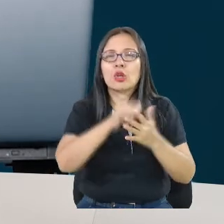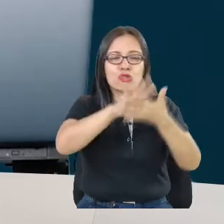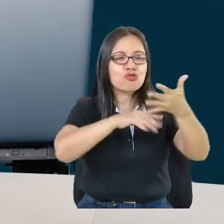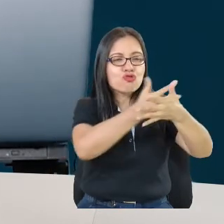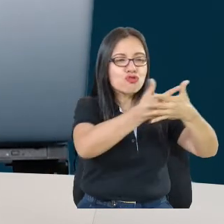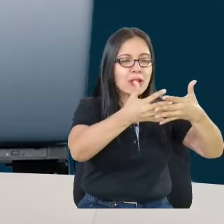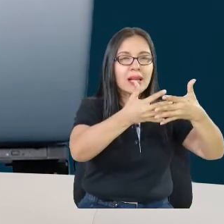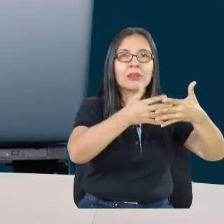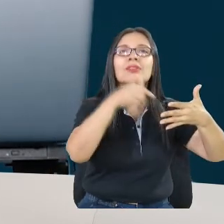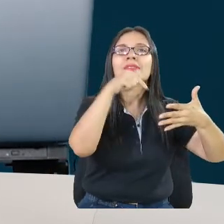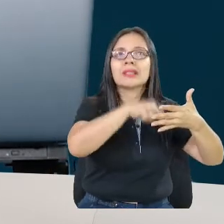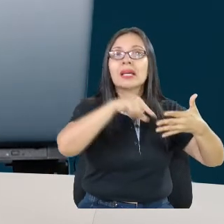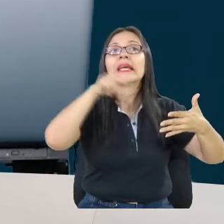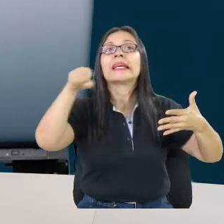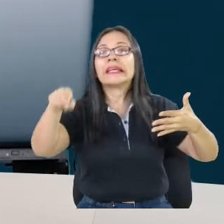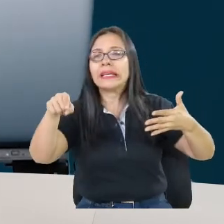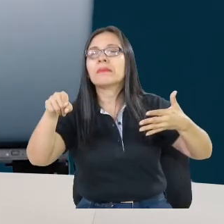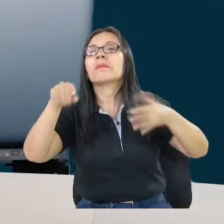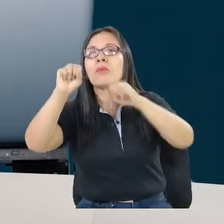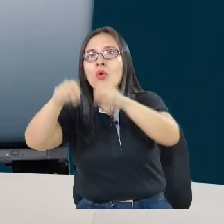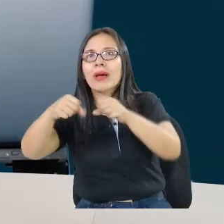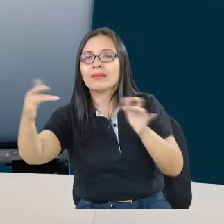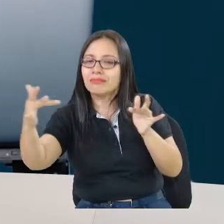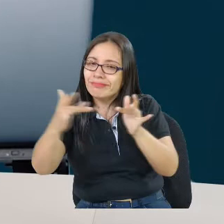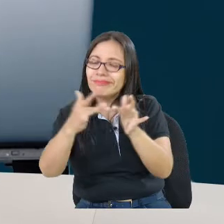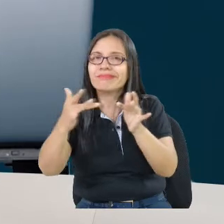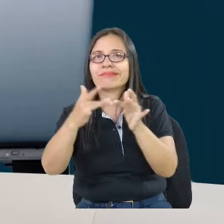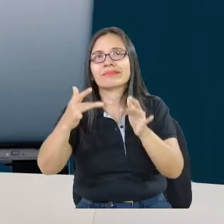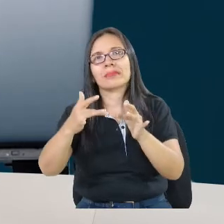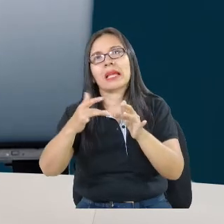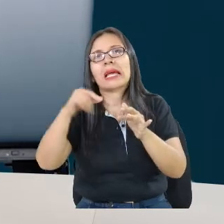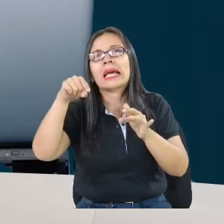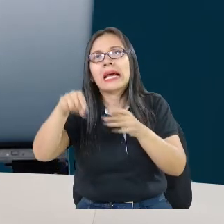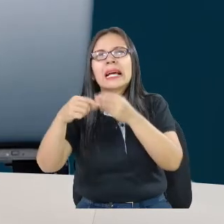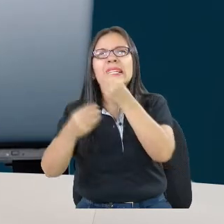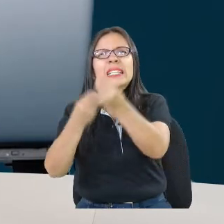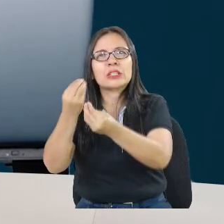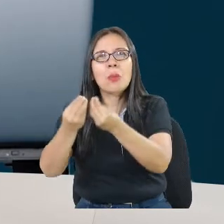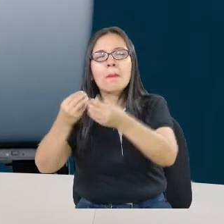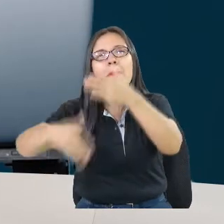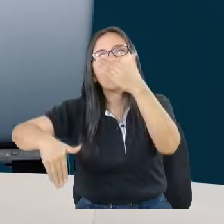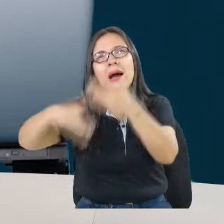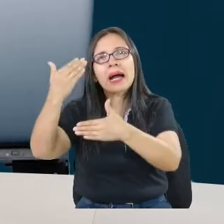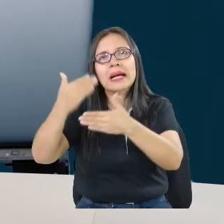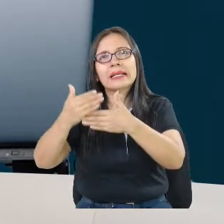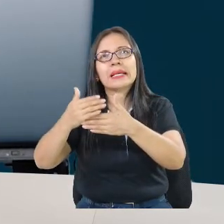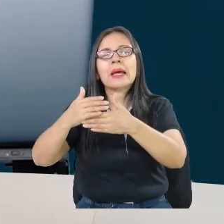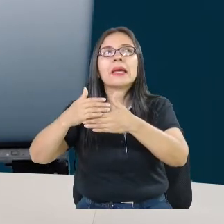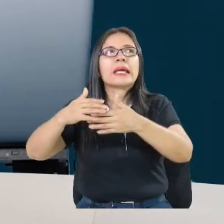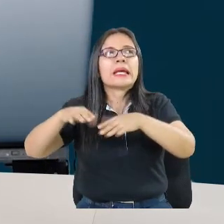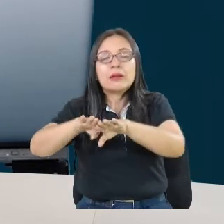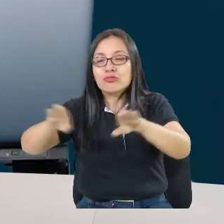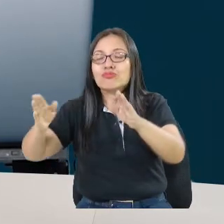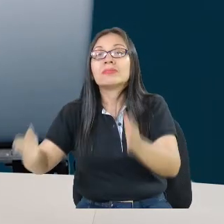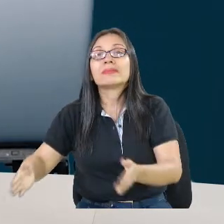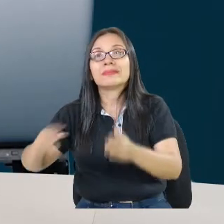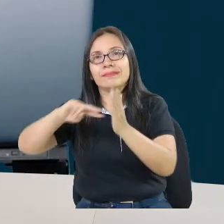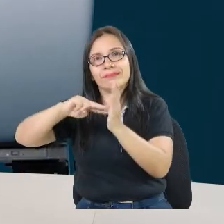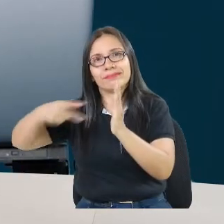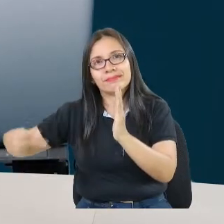y que las puedan ver en el geoportal. Y con CENICAÑA pues estamos también iniciando las mesas técnicas para incorporar